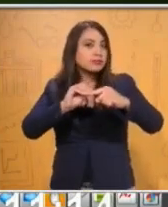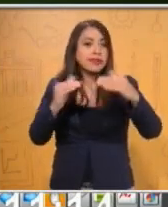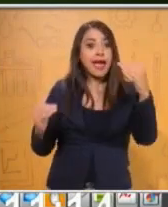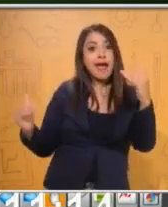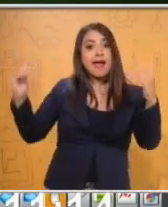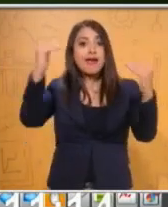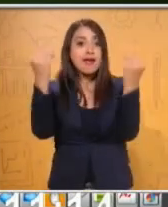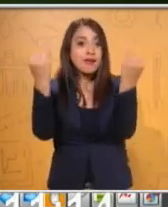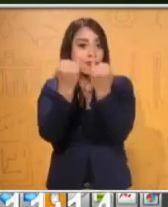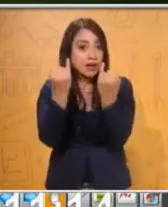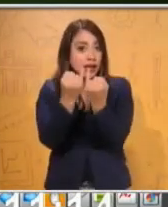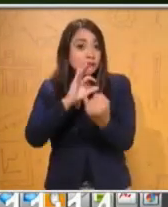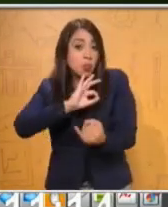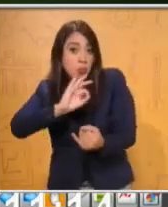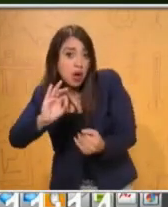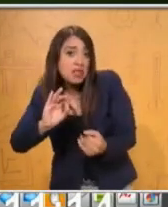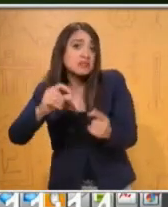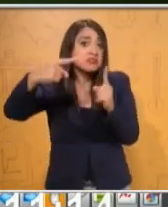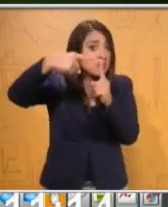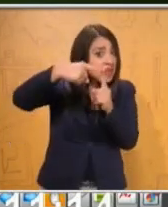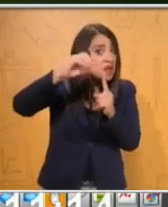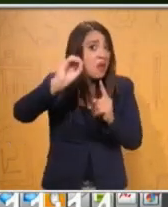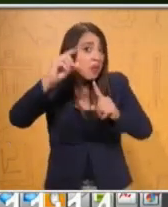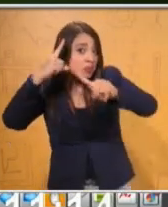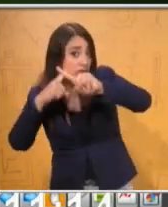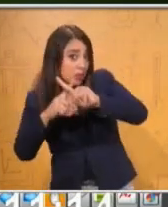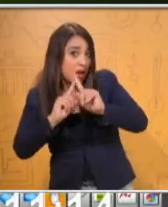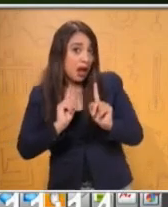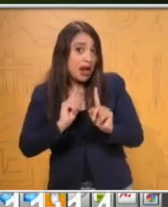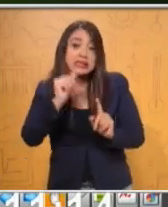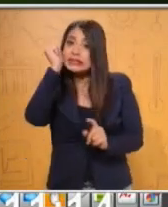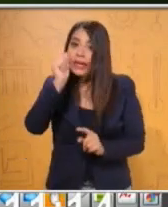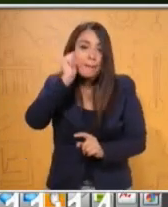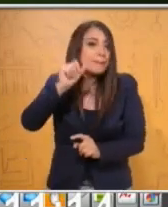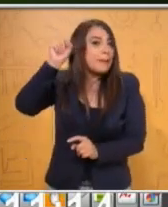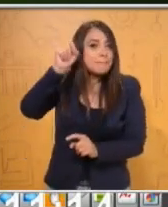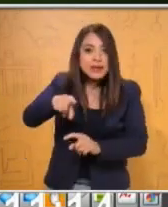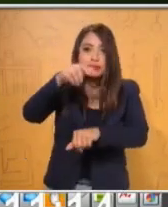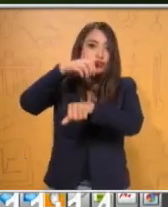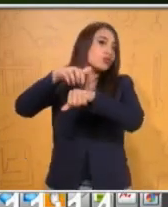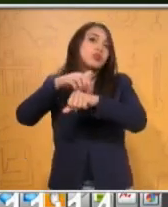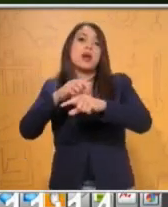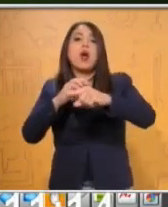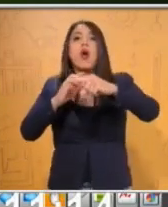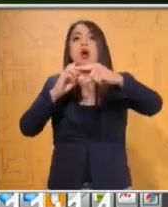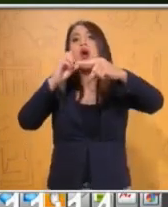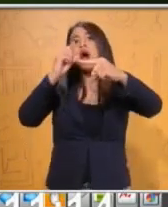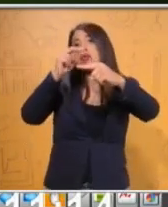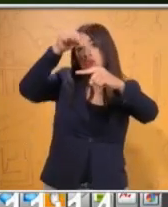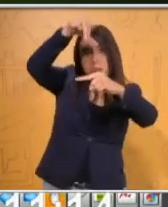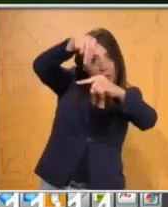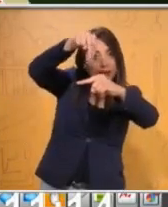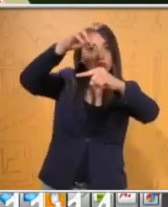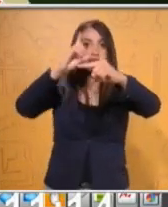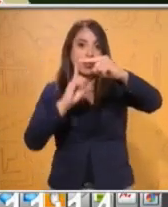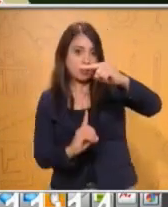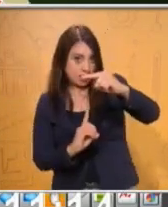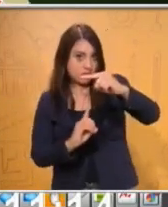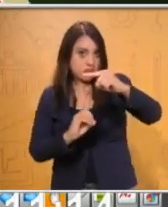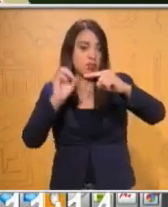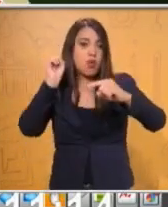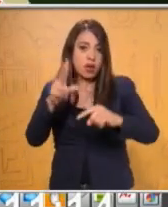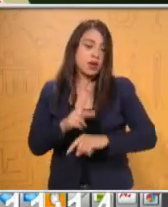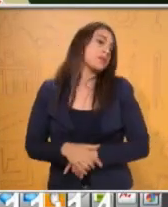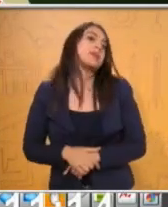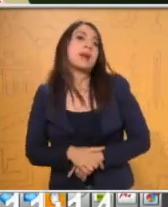pero siempre va a ser por la misma cantidad tanto el numerador como el denominador. Entonces ahora vamos a realizar un pequeño ejercicio.